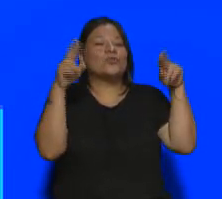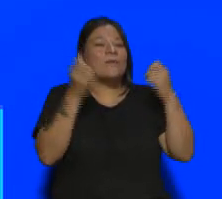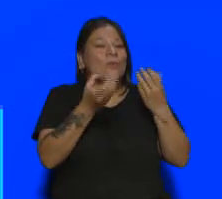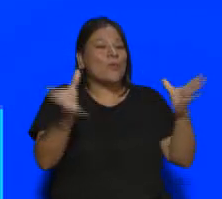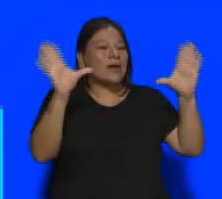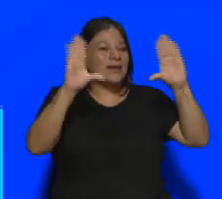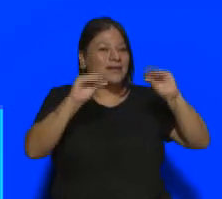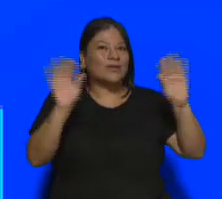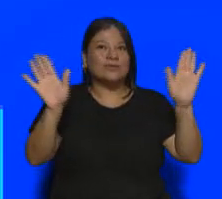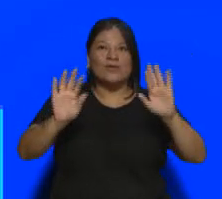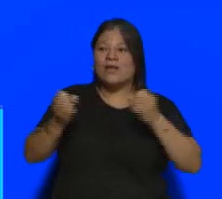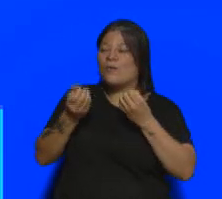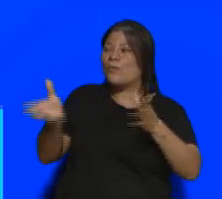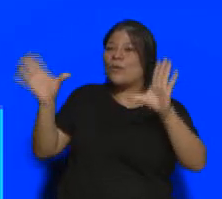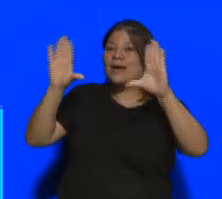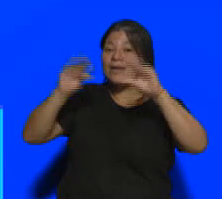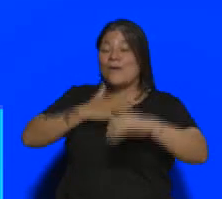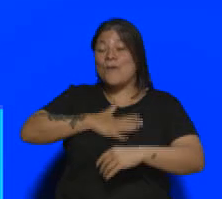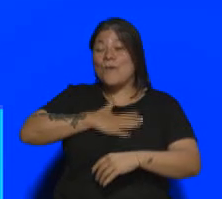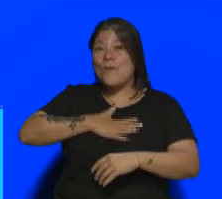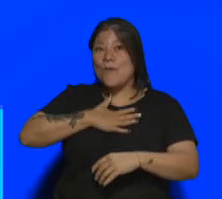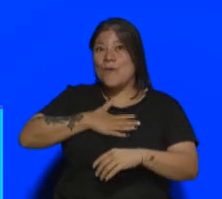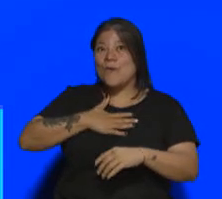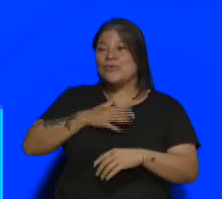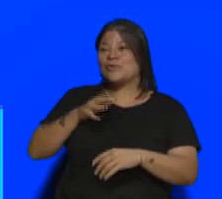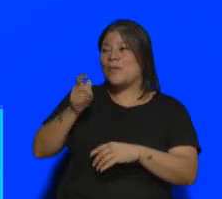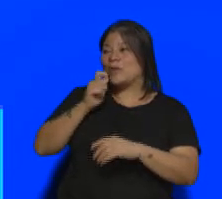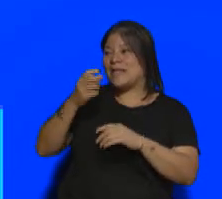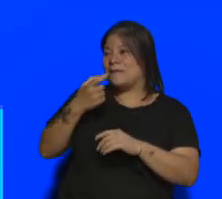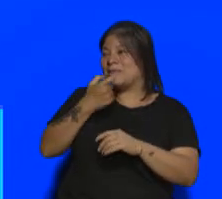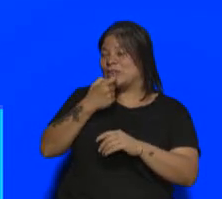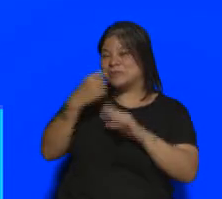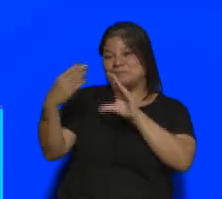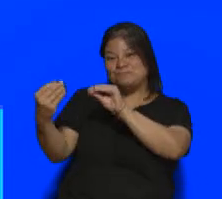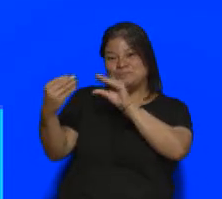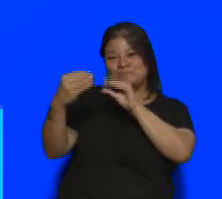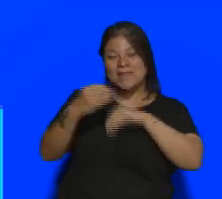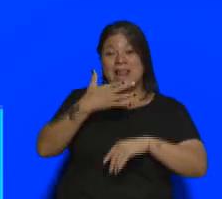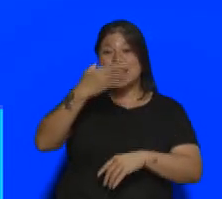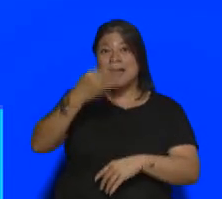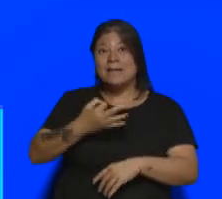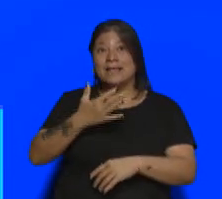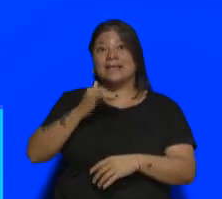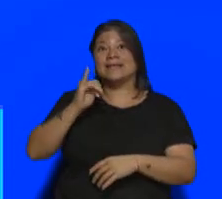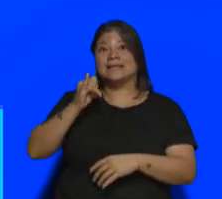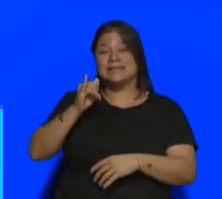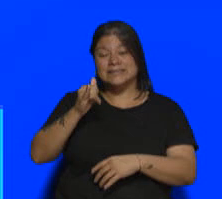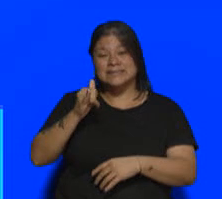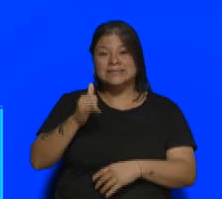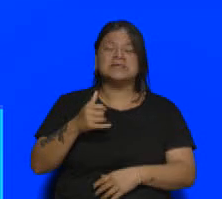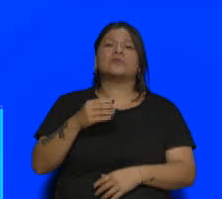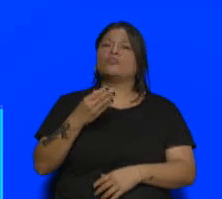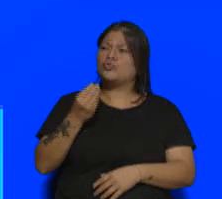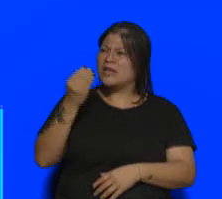Hola, buenas noches. Bueno, un gusto estar hablando con Mendoza. La verdad que sí. Hemos ido en varias oportunidades a